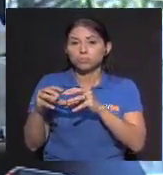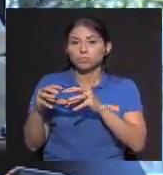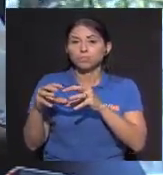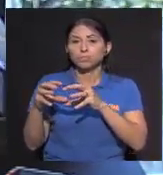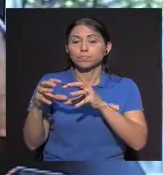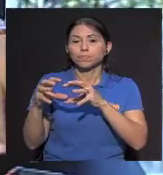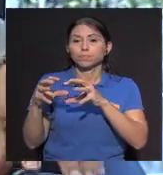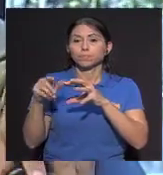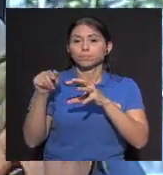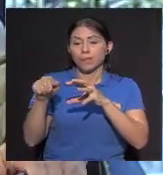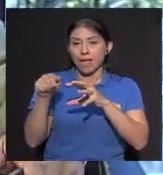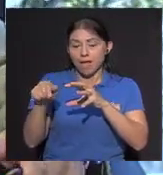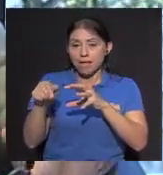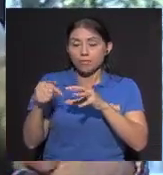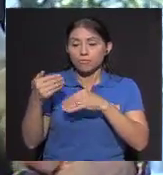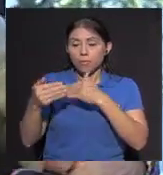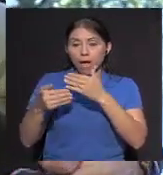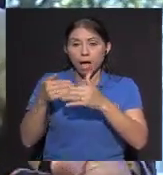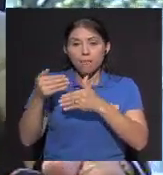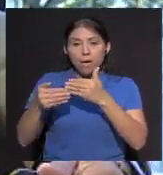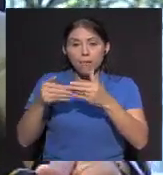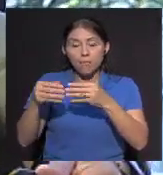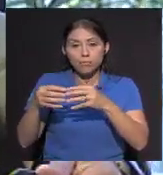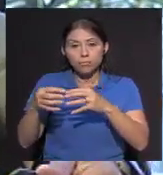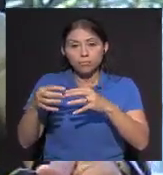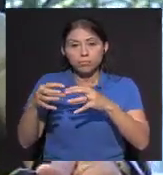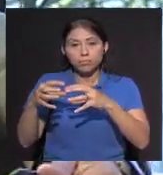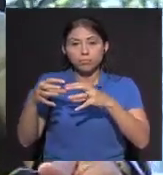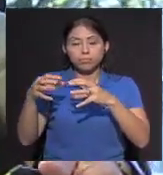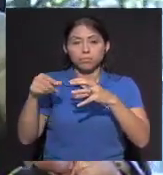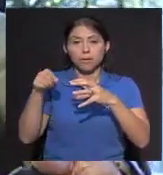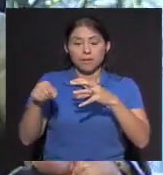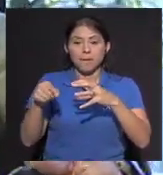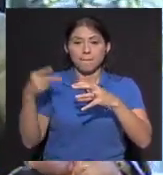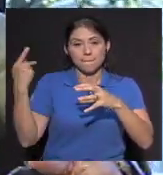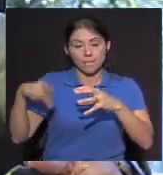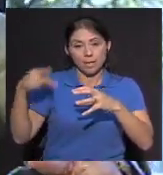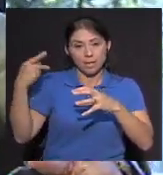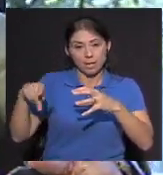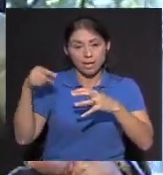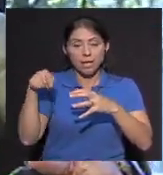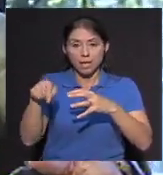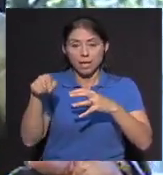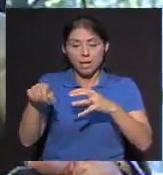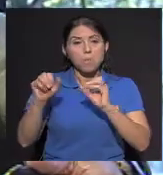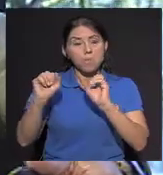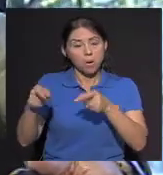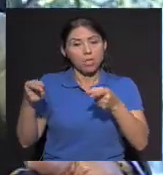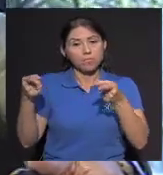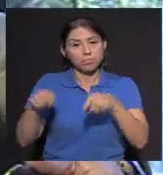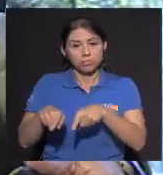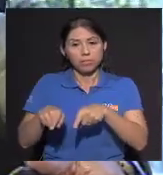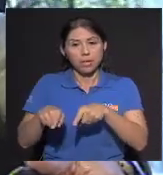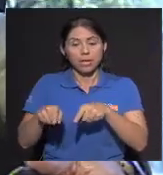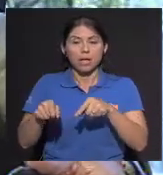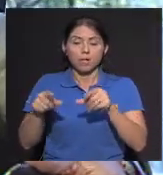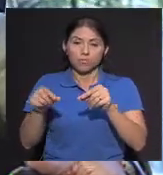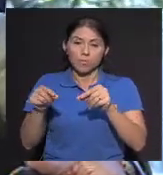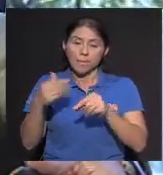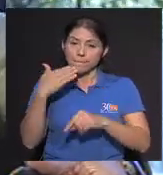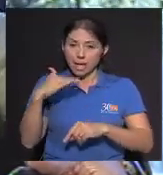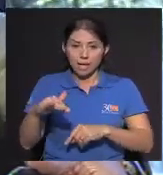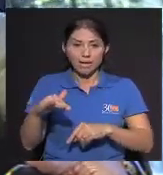A desarrollarse Como tal Y a medida que van creciendo Se van haciendo potencialmente De